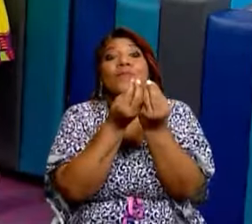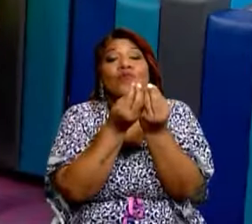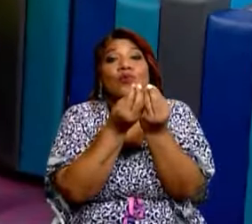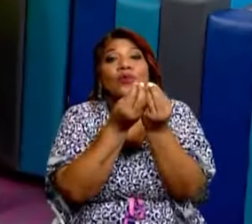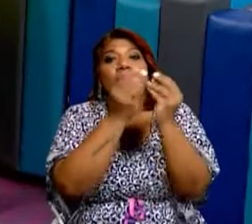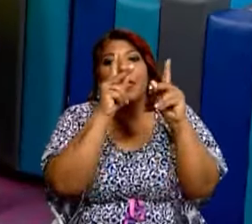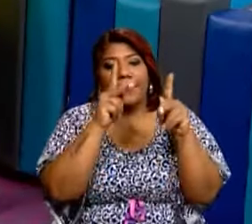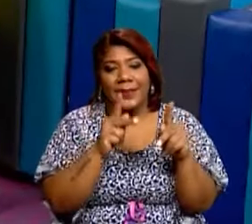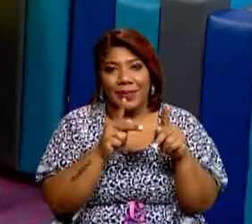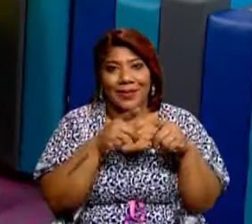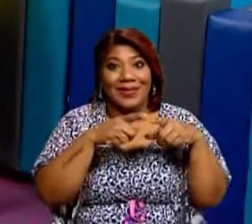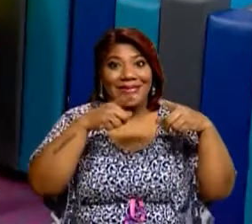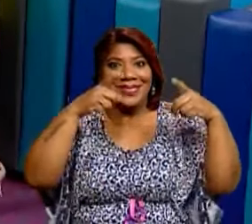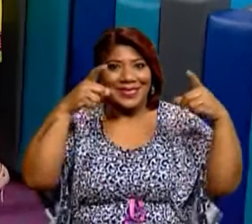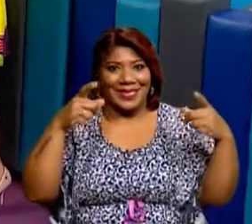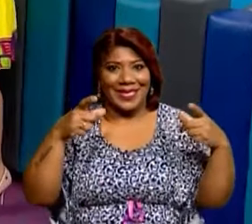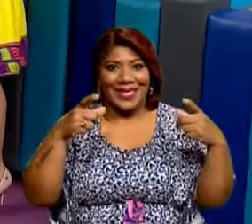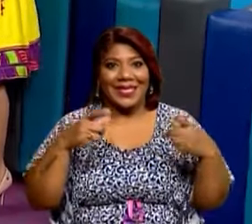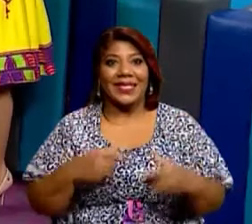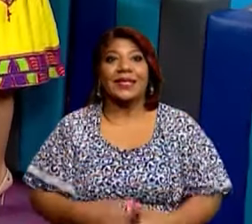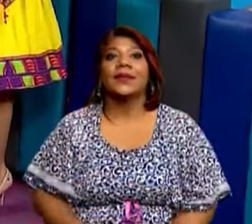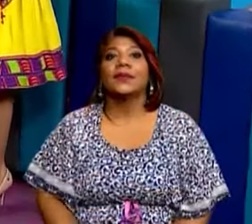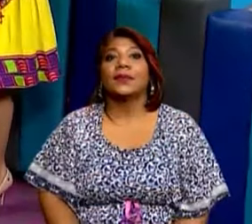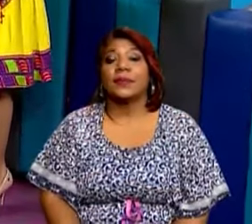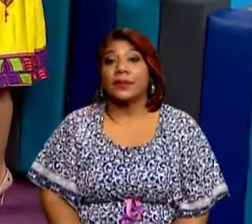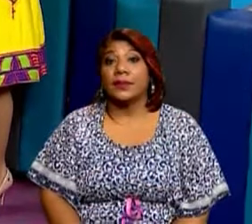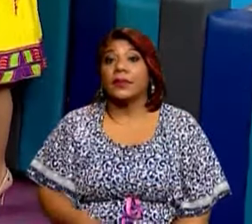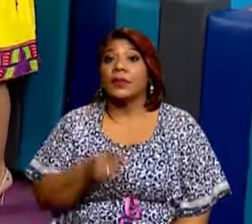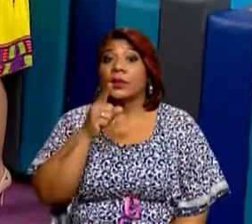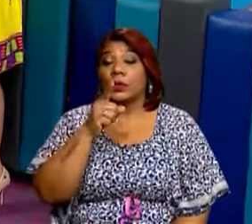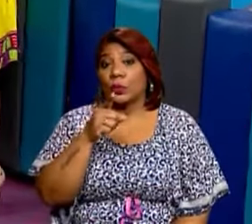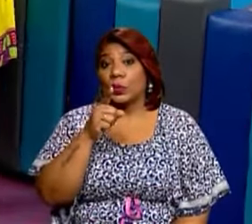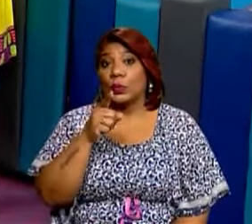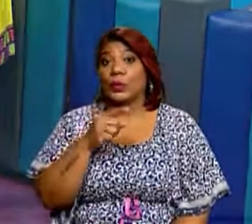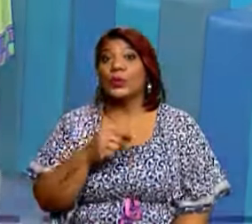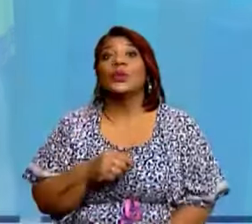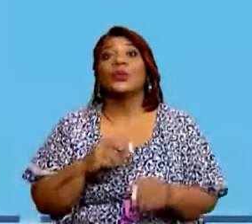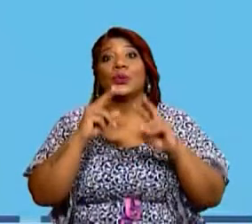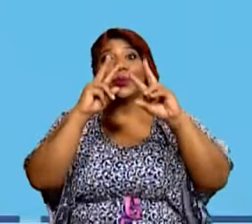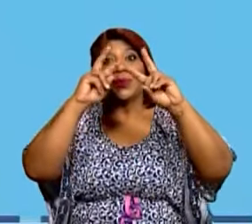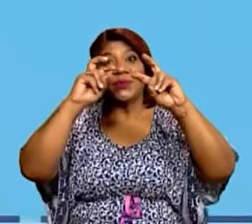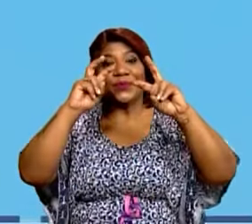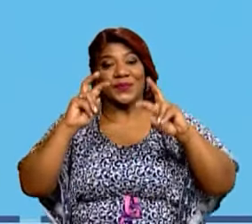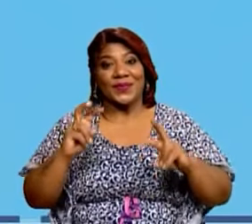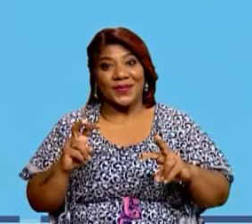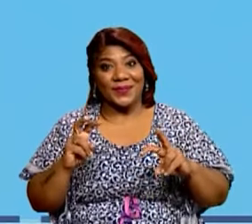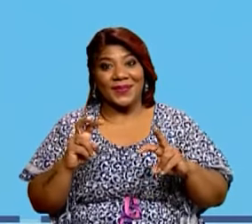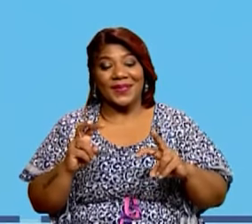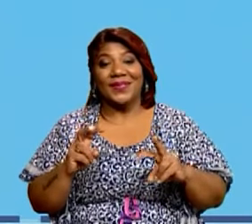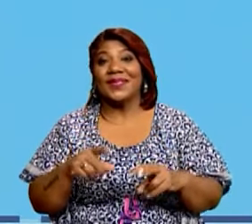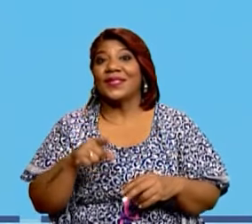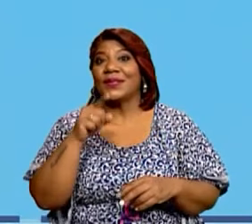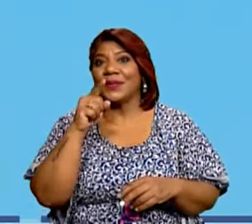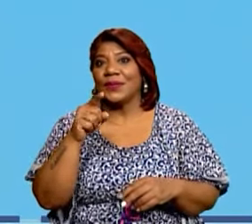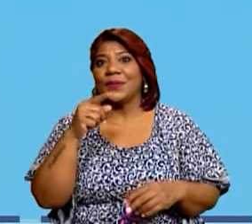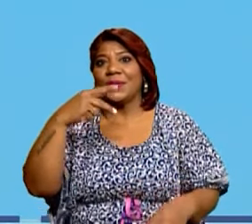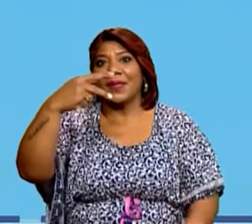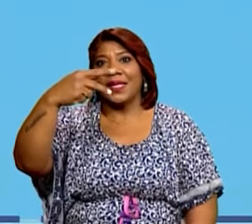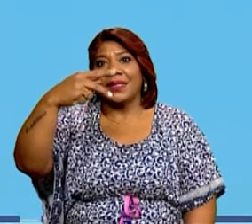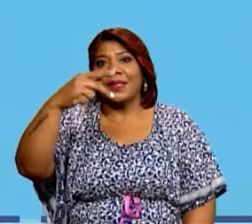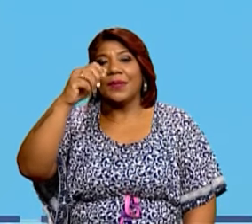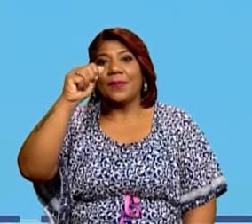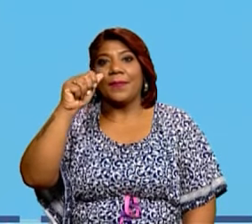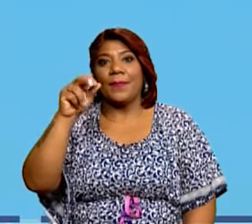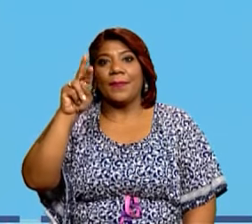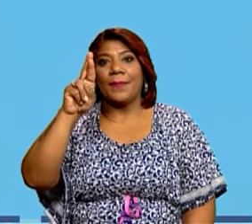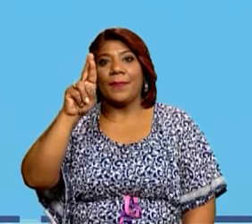Mucho más grande. Bien, en nuestro primer test o nuestra primera prueba para reforzar estos conceptos, vas a